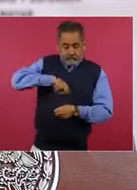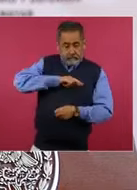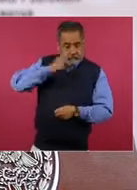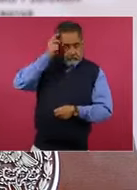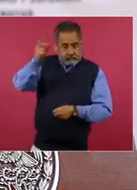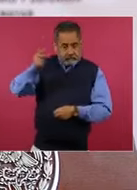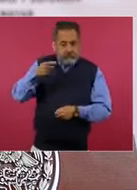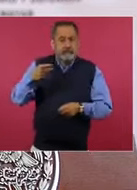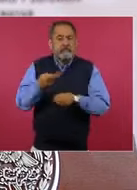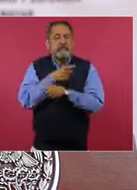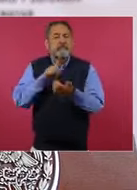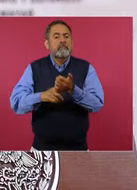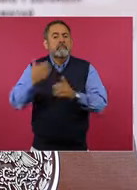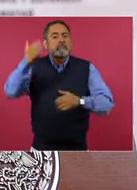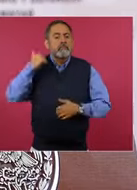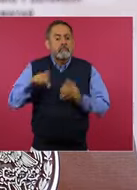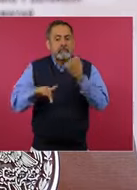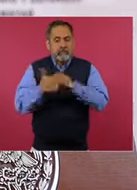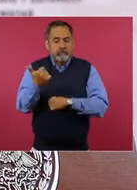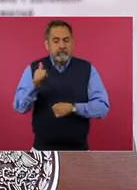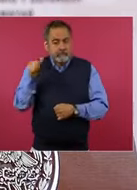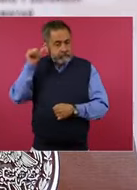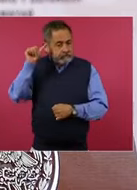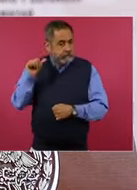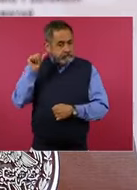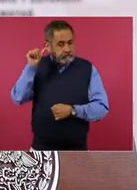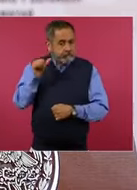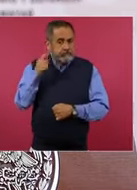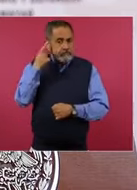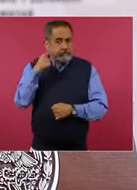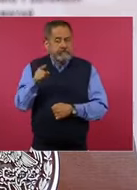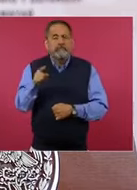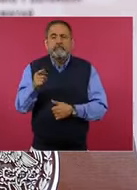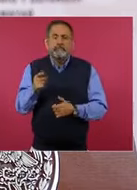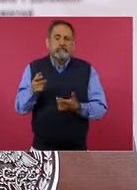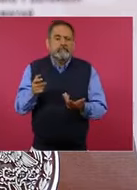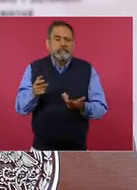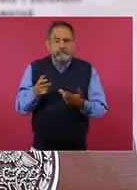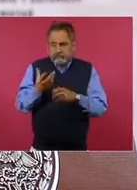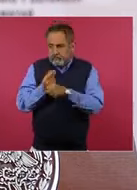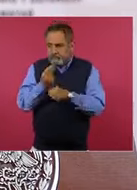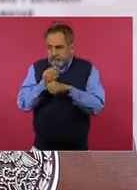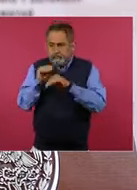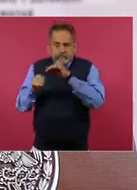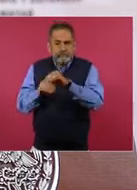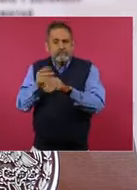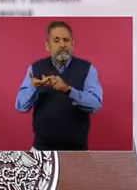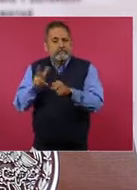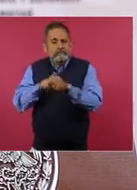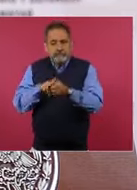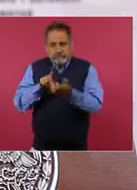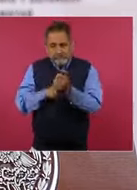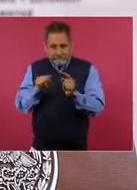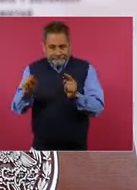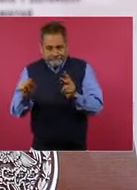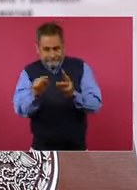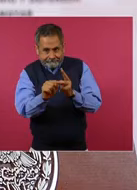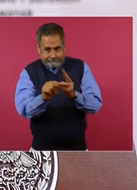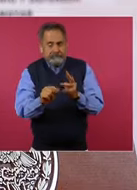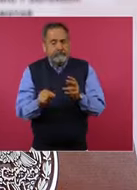de abril, este programa para el mantenimiento y la mejora de los centros de salud